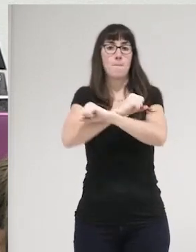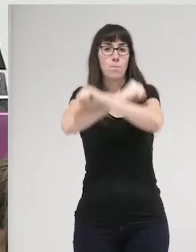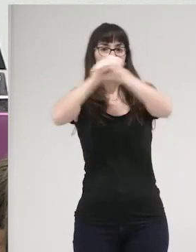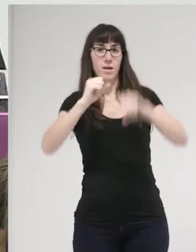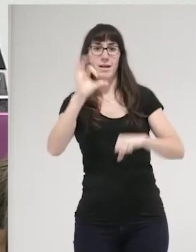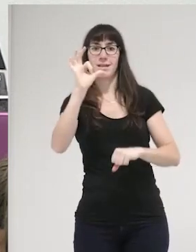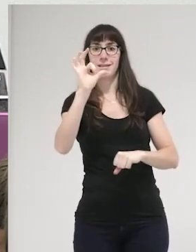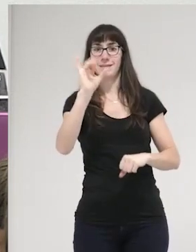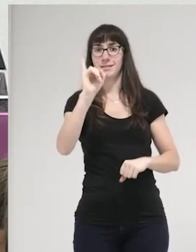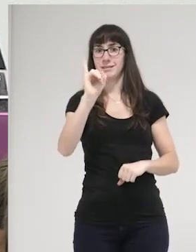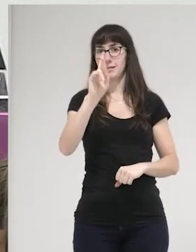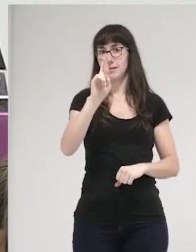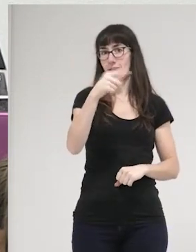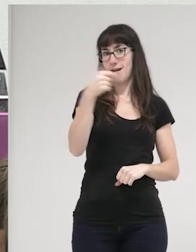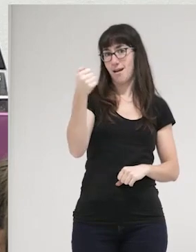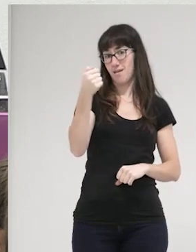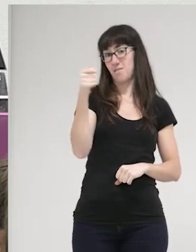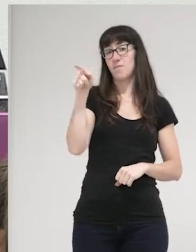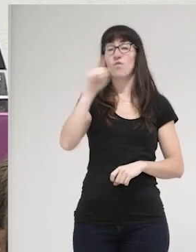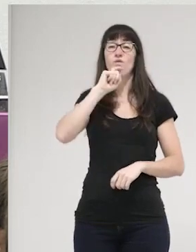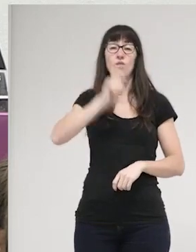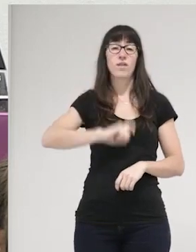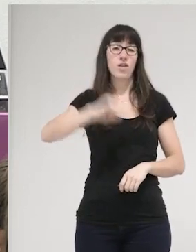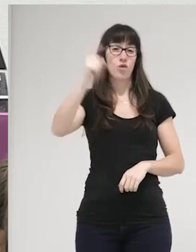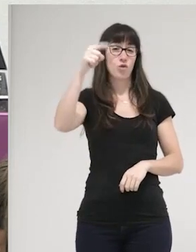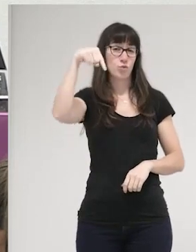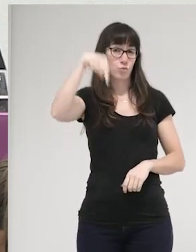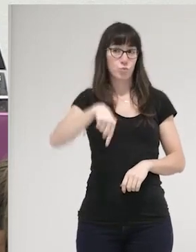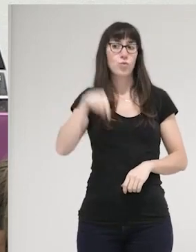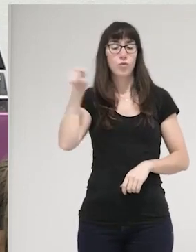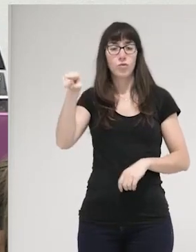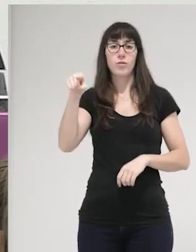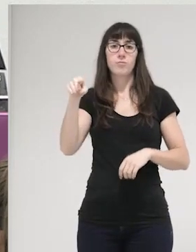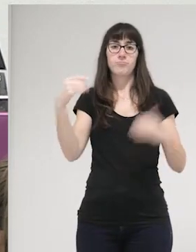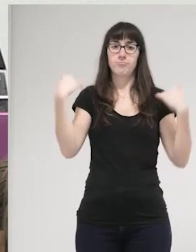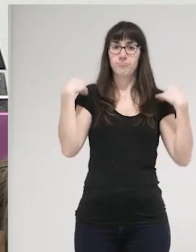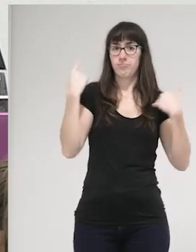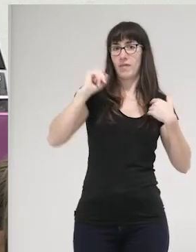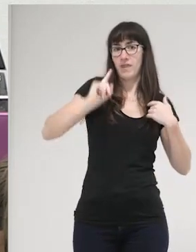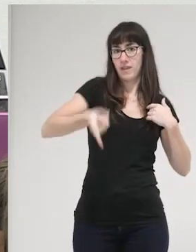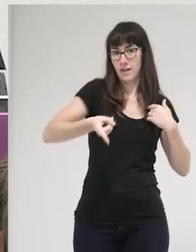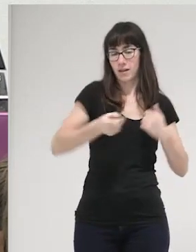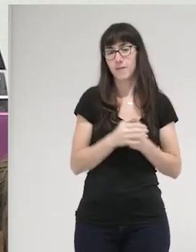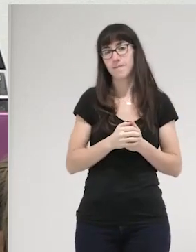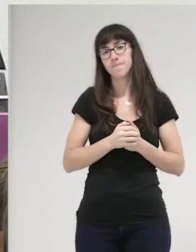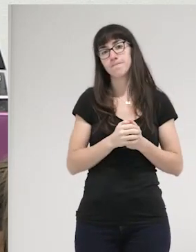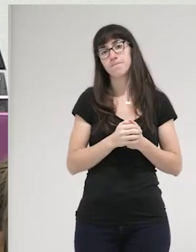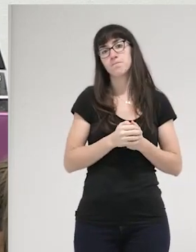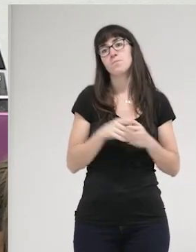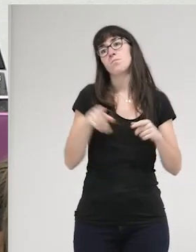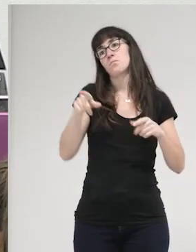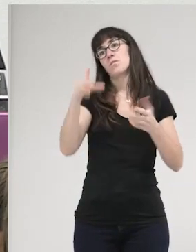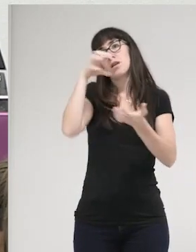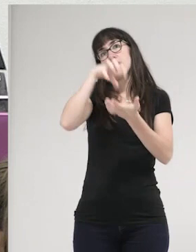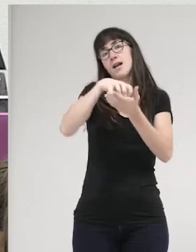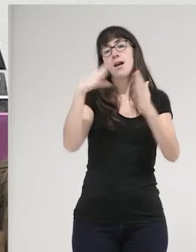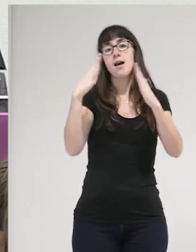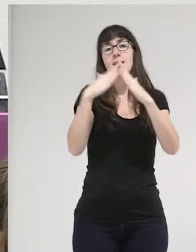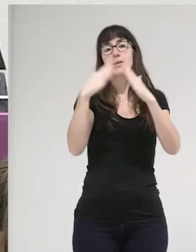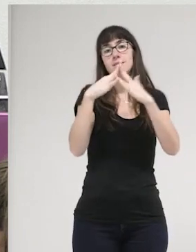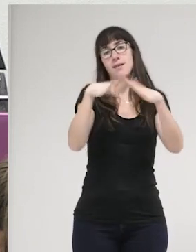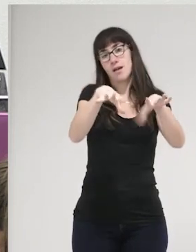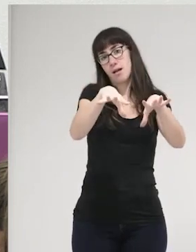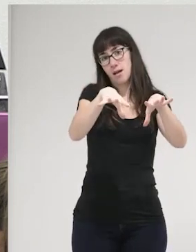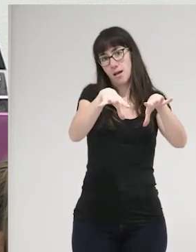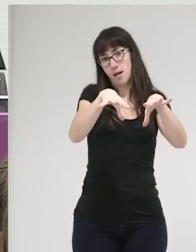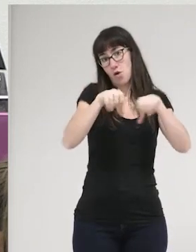la Fundación SURT, también una fundación interesante, la que se puede aprender mucho, es una casa de acogida